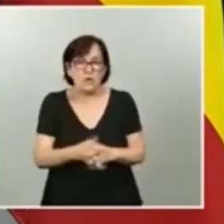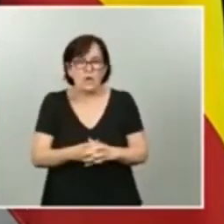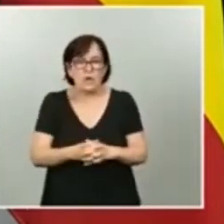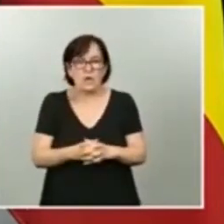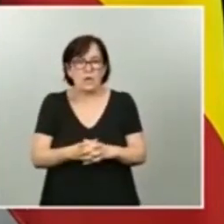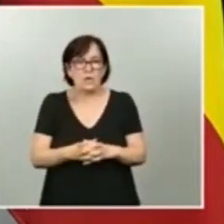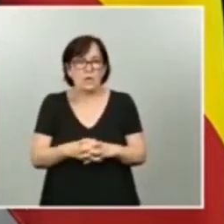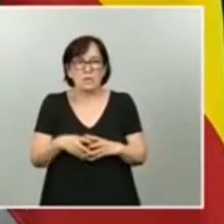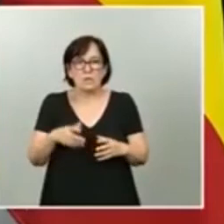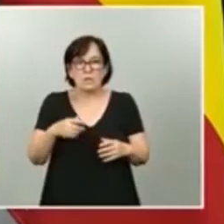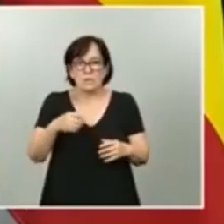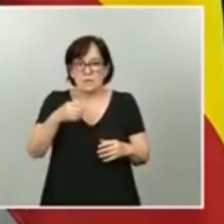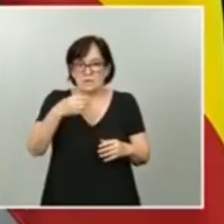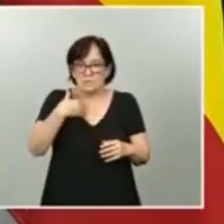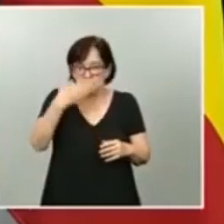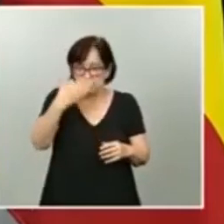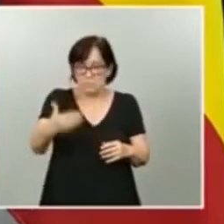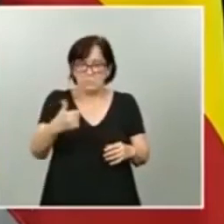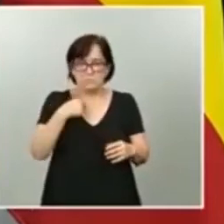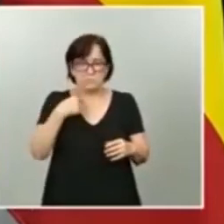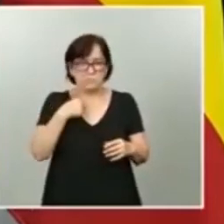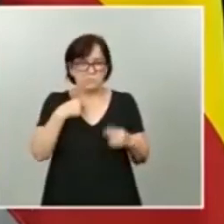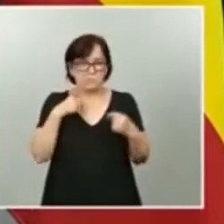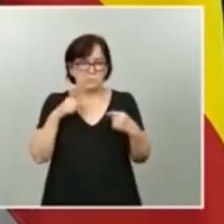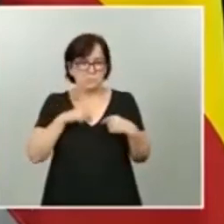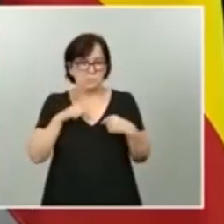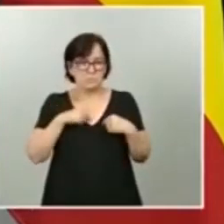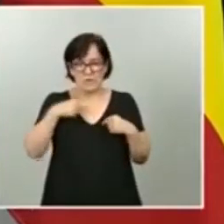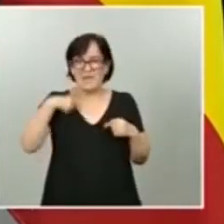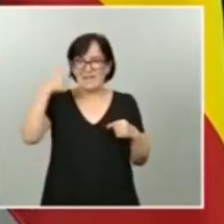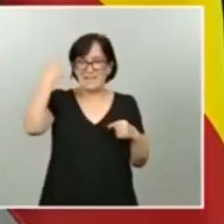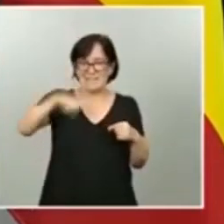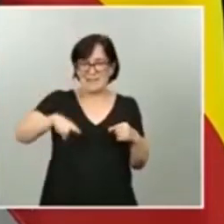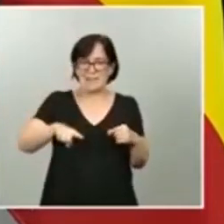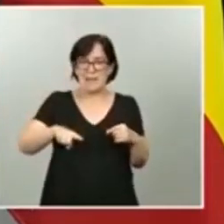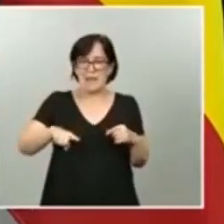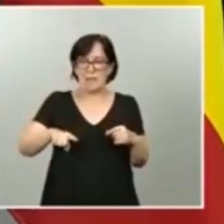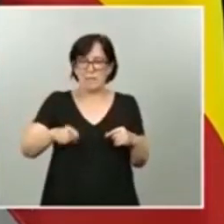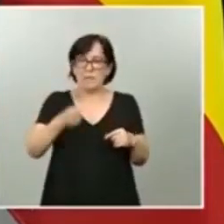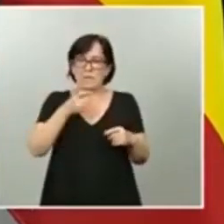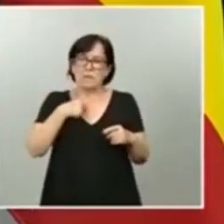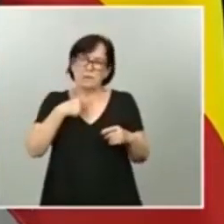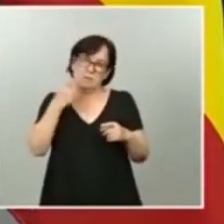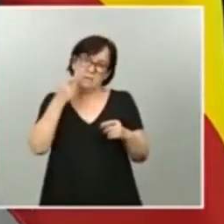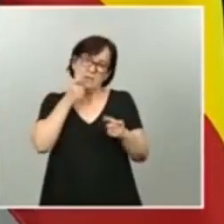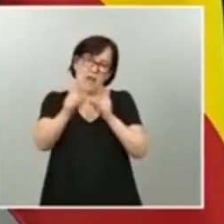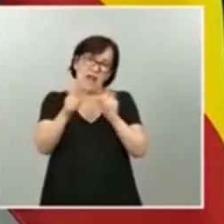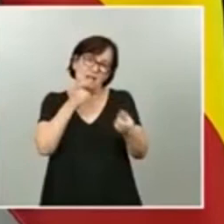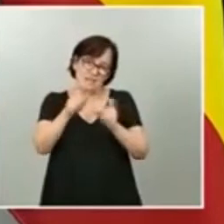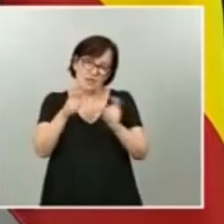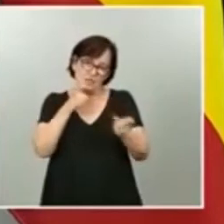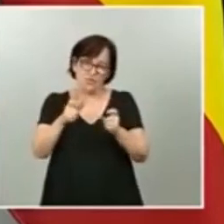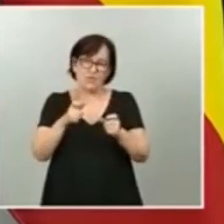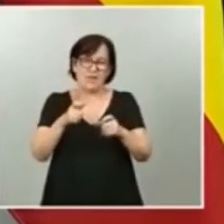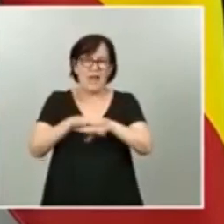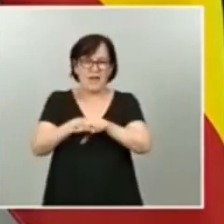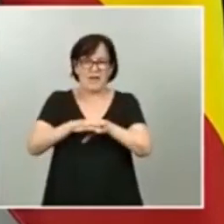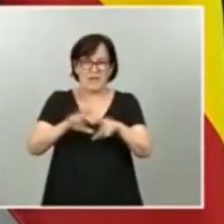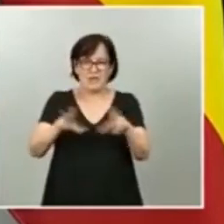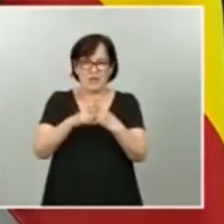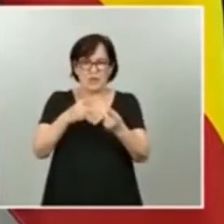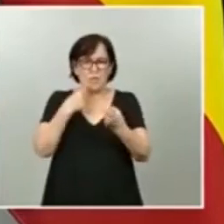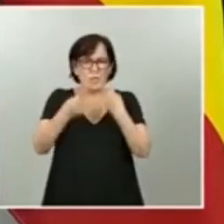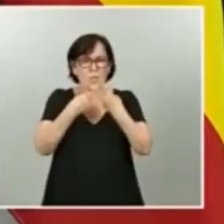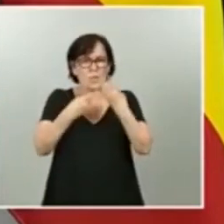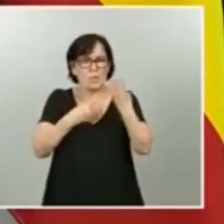siendo alguien que sabe lo que es que le insulten en las redes sociales y que le digan de todo. Pero creo que hay que